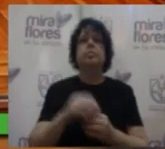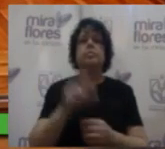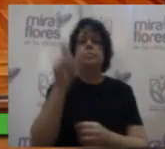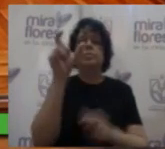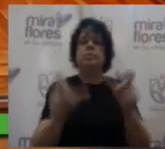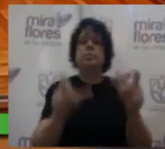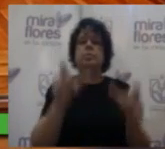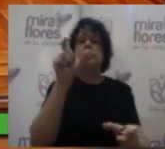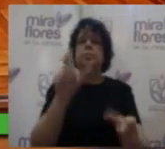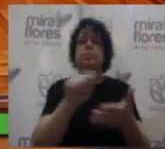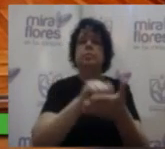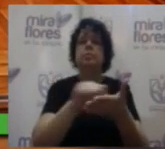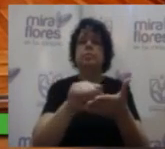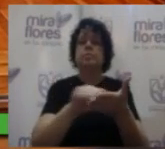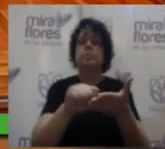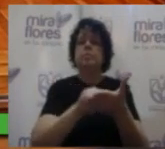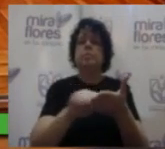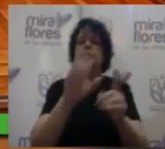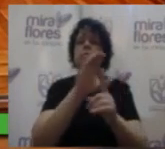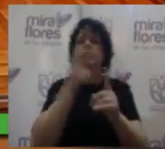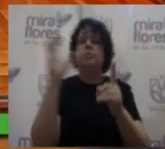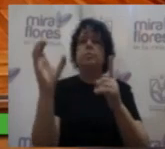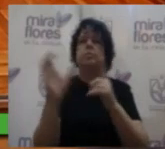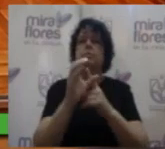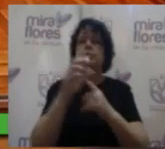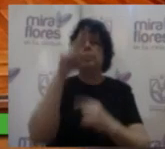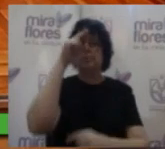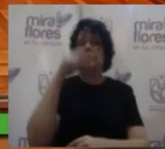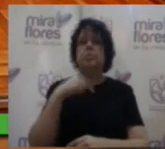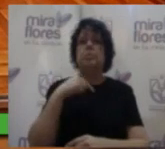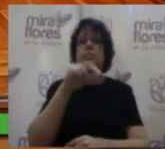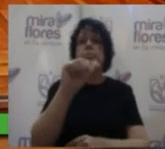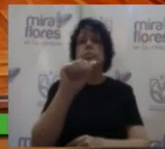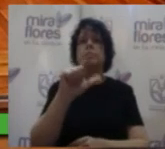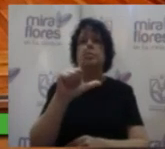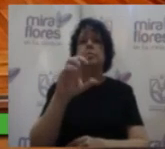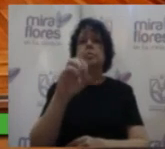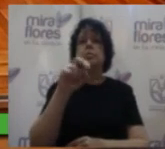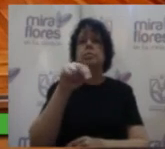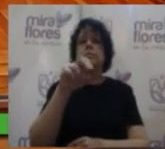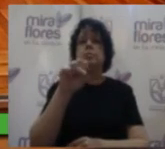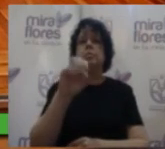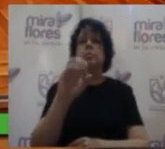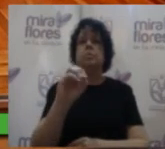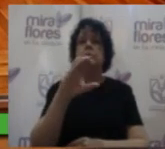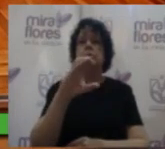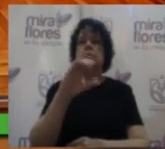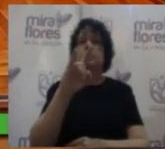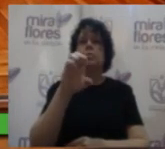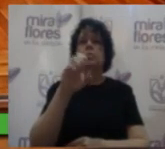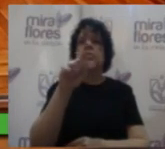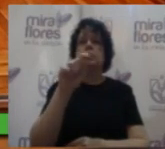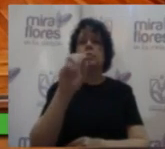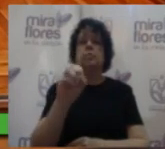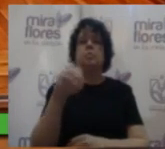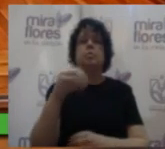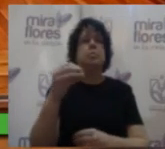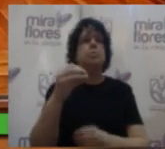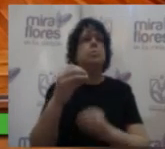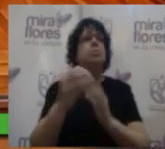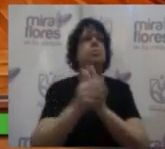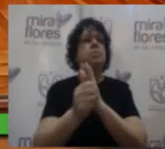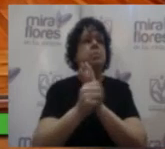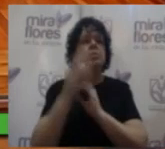Literatura y Ciencias y Humanidades al señor Alonso Cueto Caballero en reconocimiento a su trayectoria profesional su